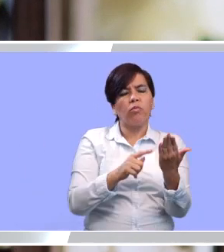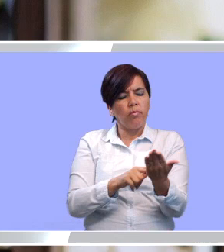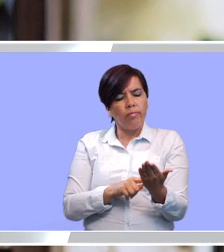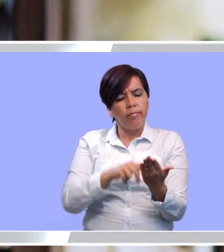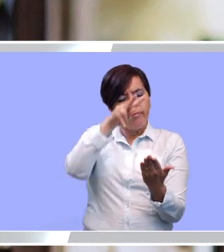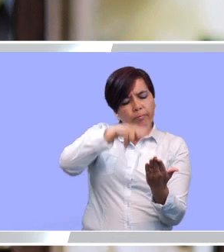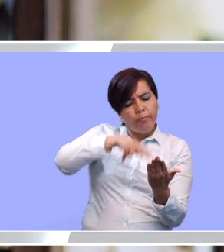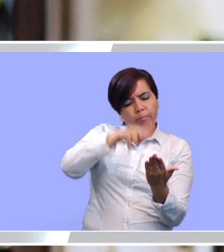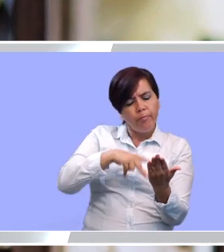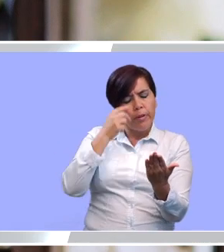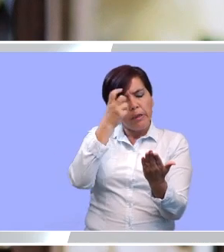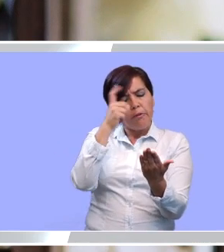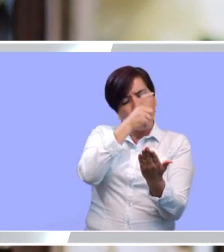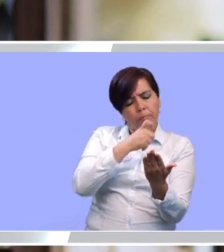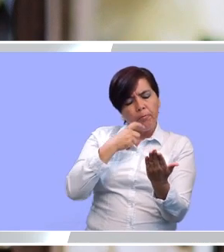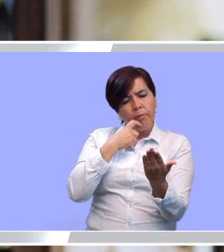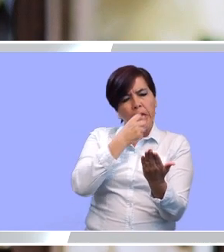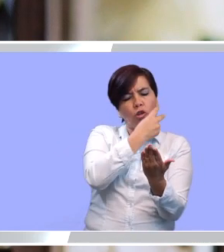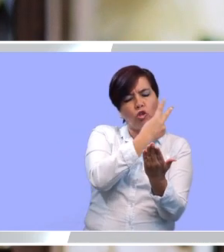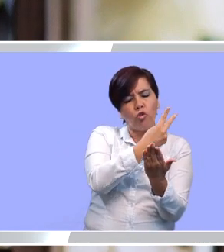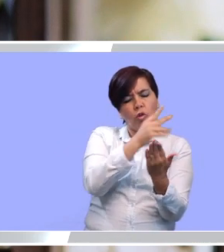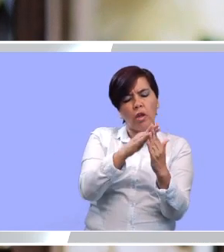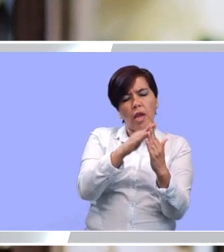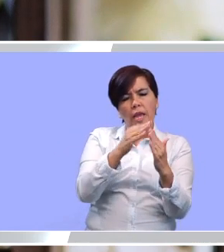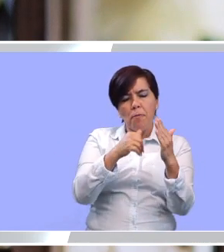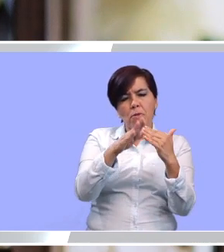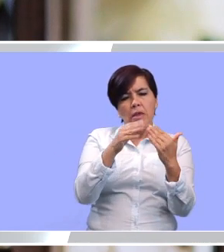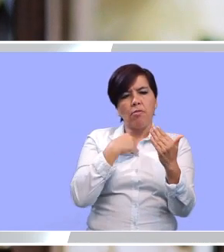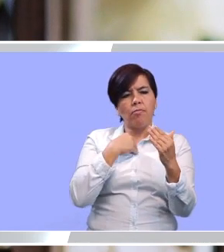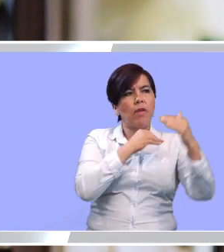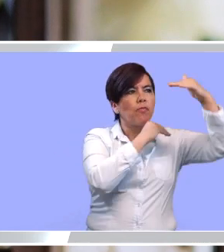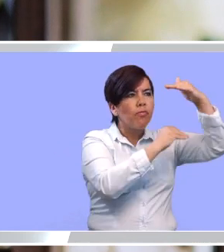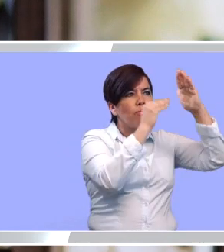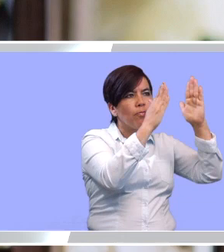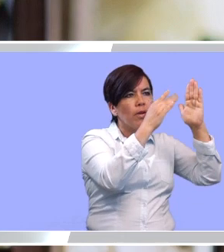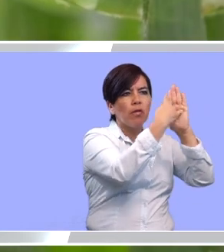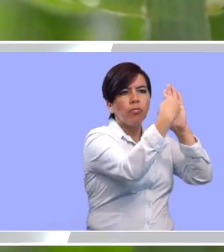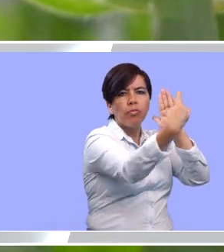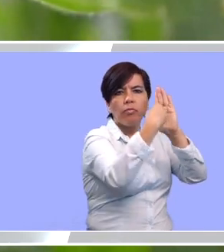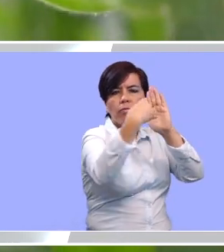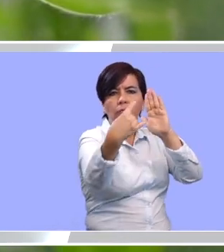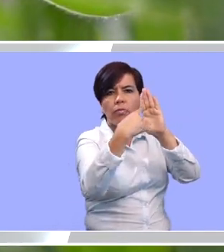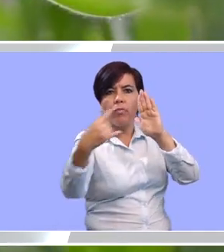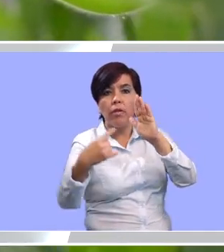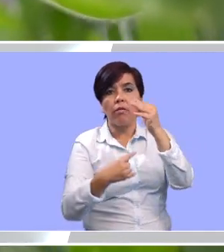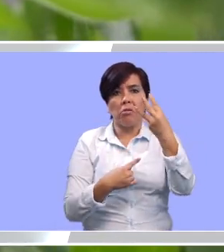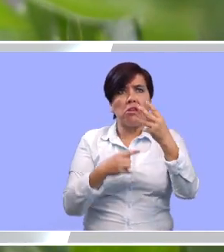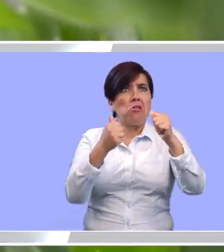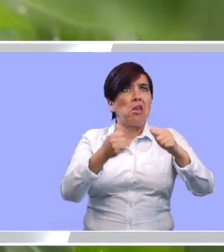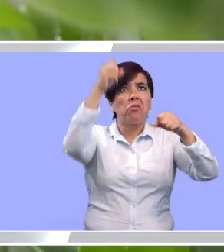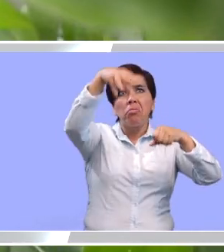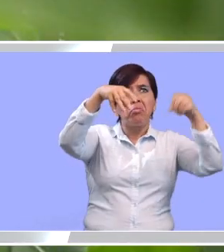el proyecto, mejor dicho. Y ya se despegaban dos casas más y se colocaba un transformador directamente acá en la finca. Y entonces ya la luz nos